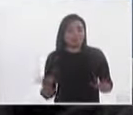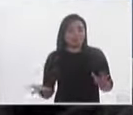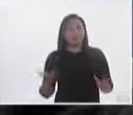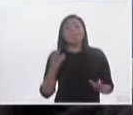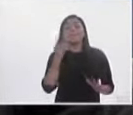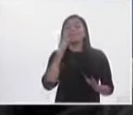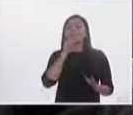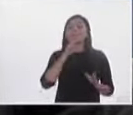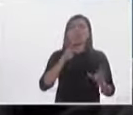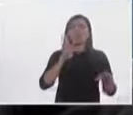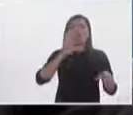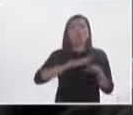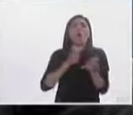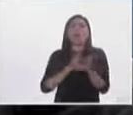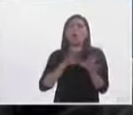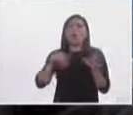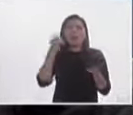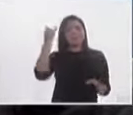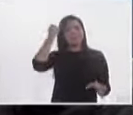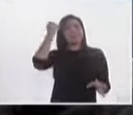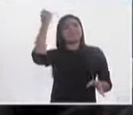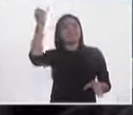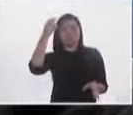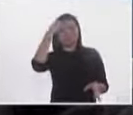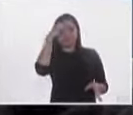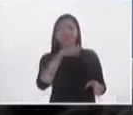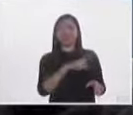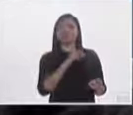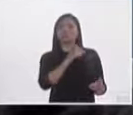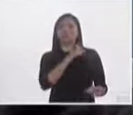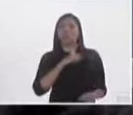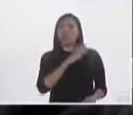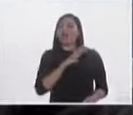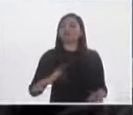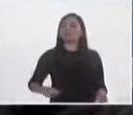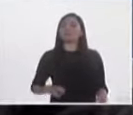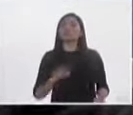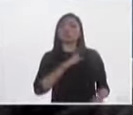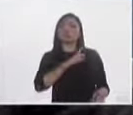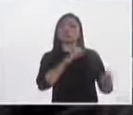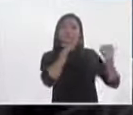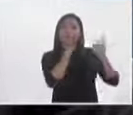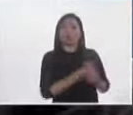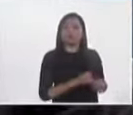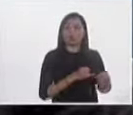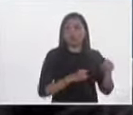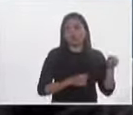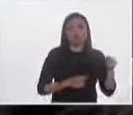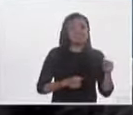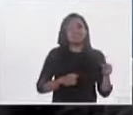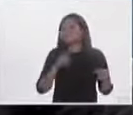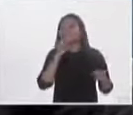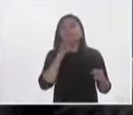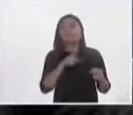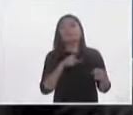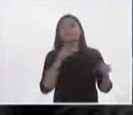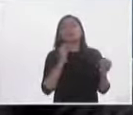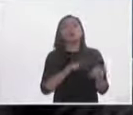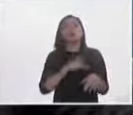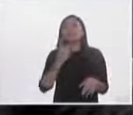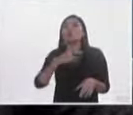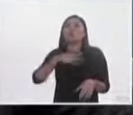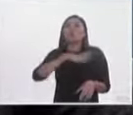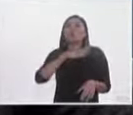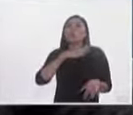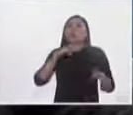el tema de las candidaturas independientes no era un tema que había emergido en la discusión política ¿por qué? porque ni siquiera había un sistema de partidos